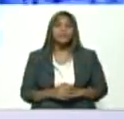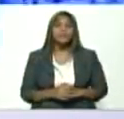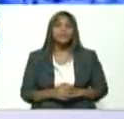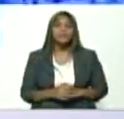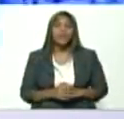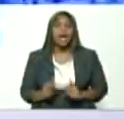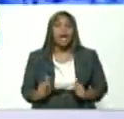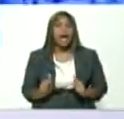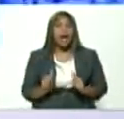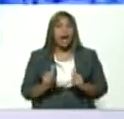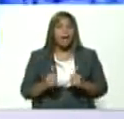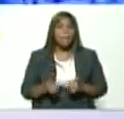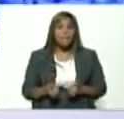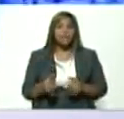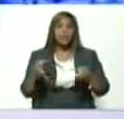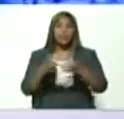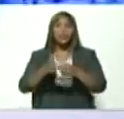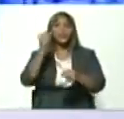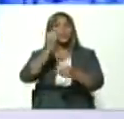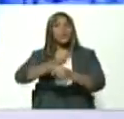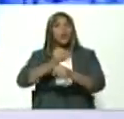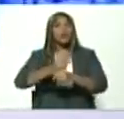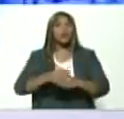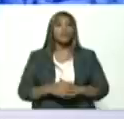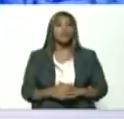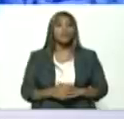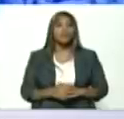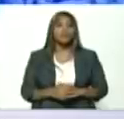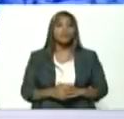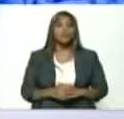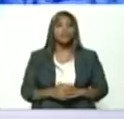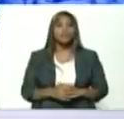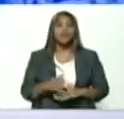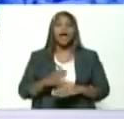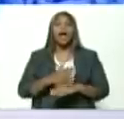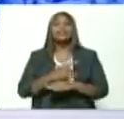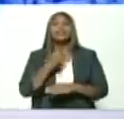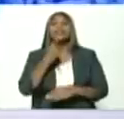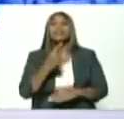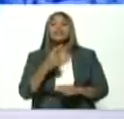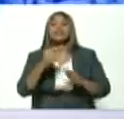empezando por la clase obrera como dice el manual